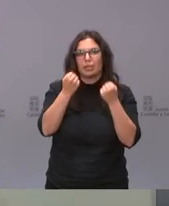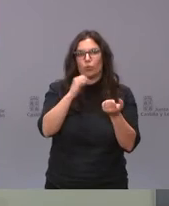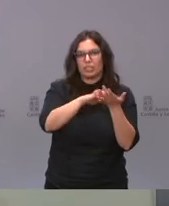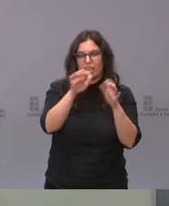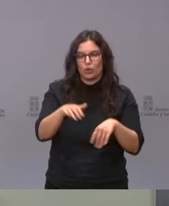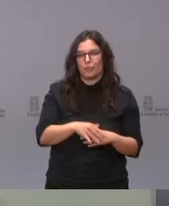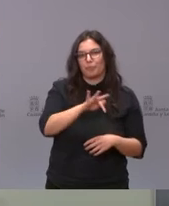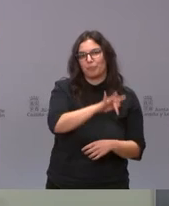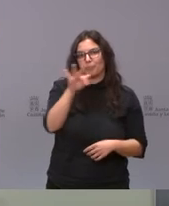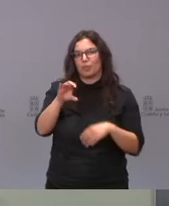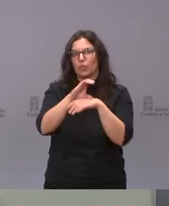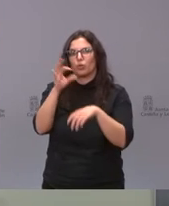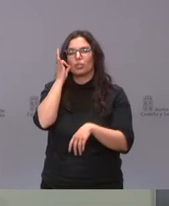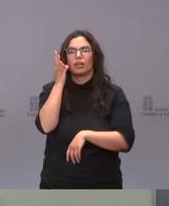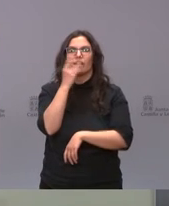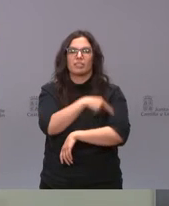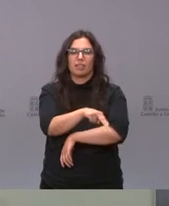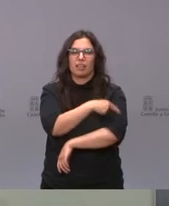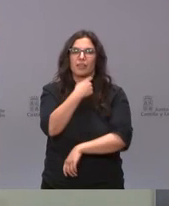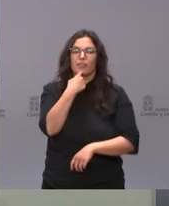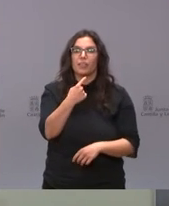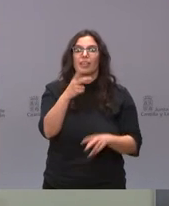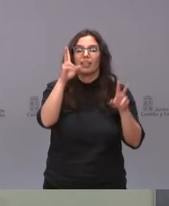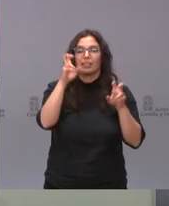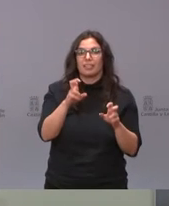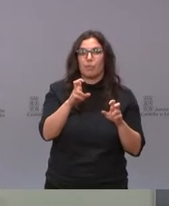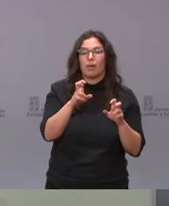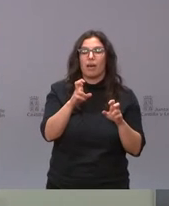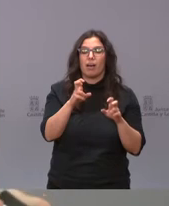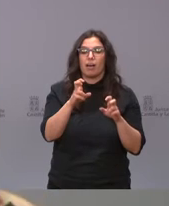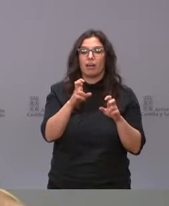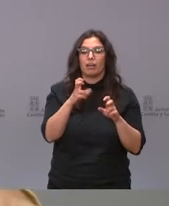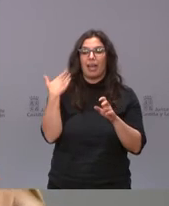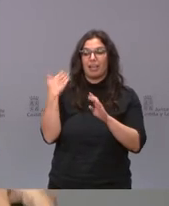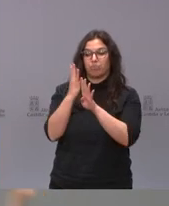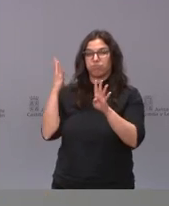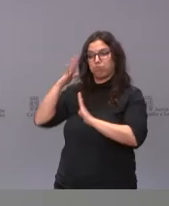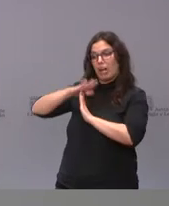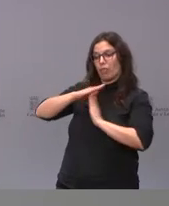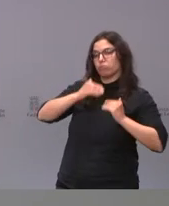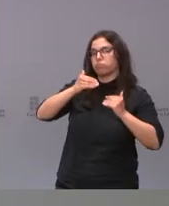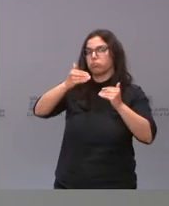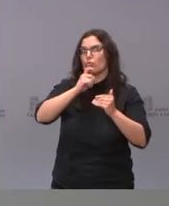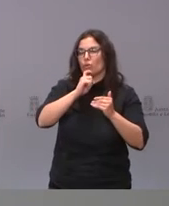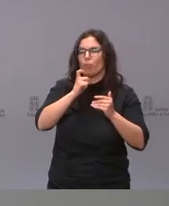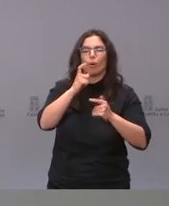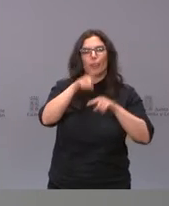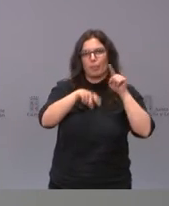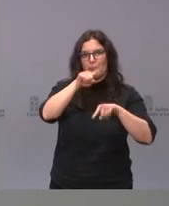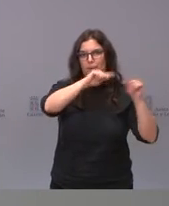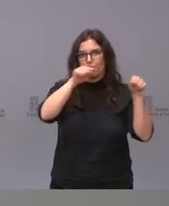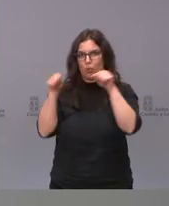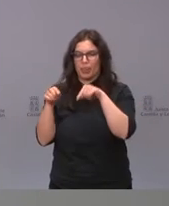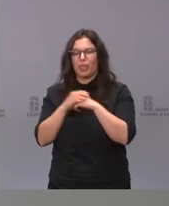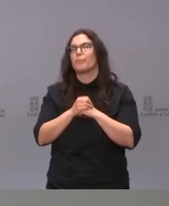en relación a la recuperación va a ser diferente en las diferentes provincias teníamos citadas